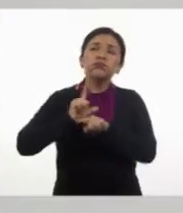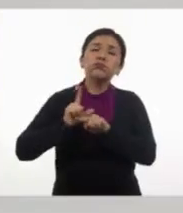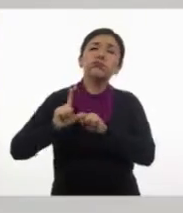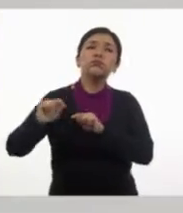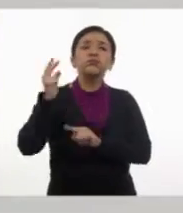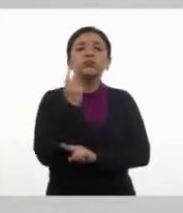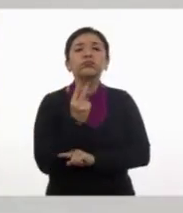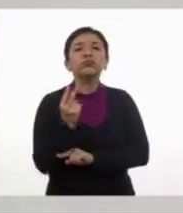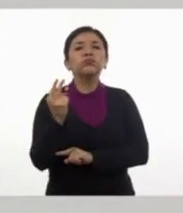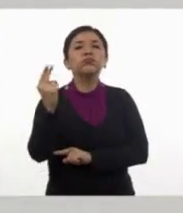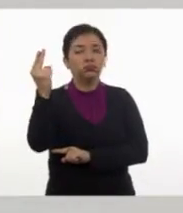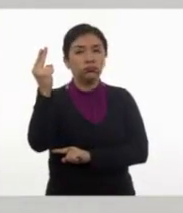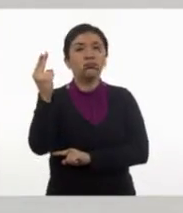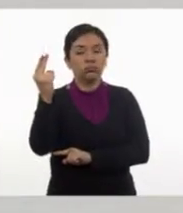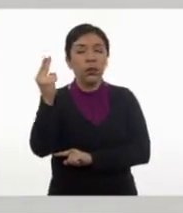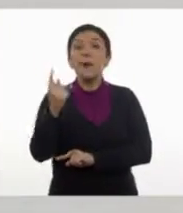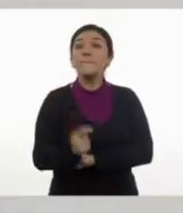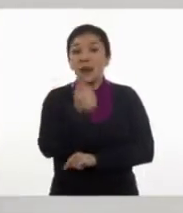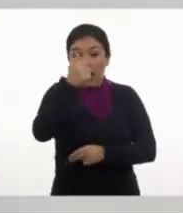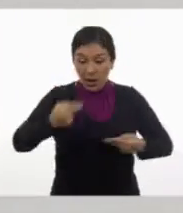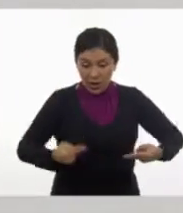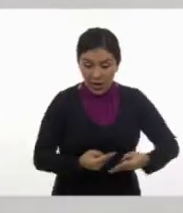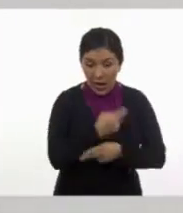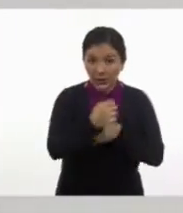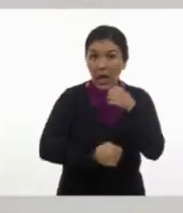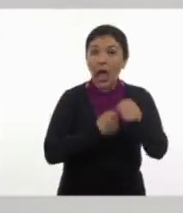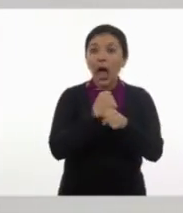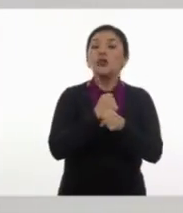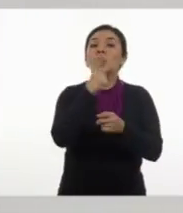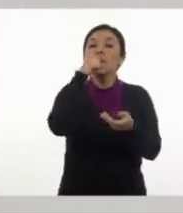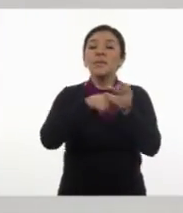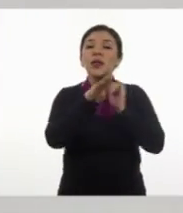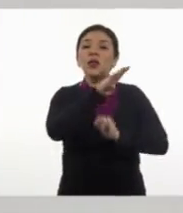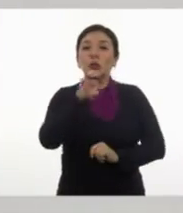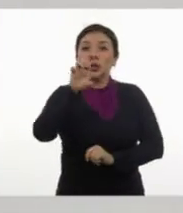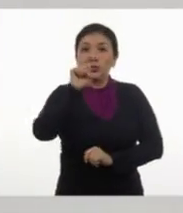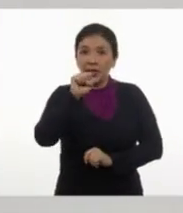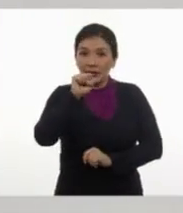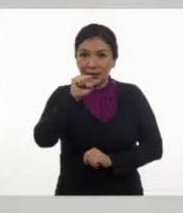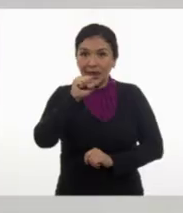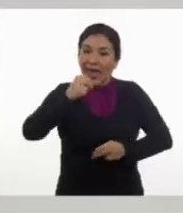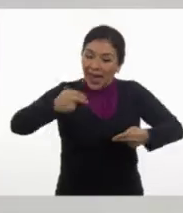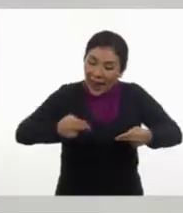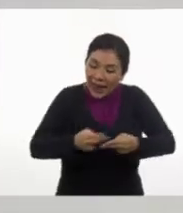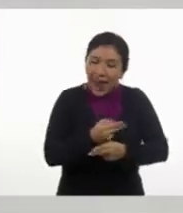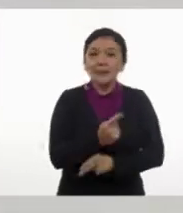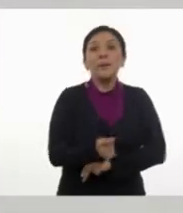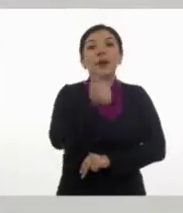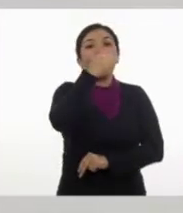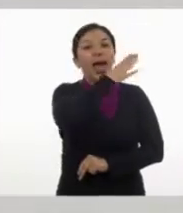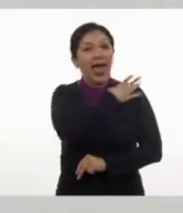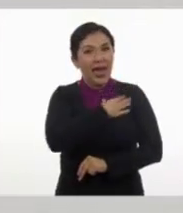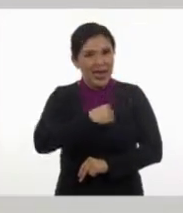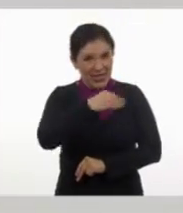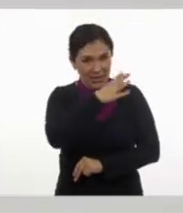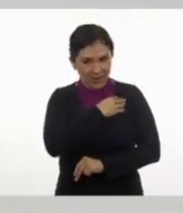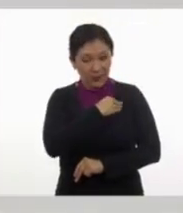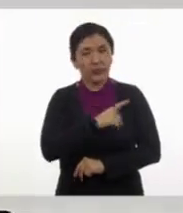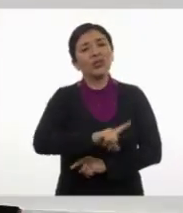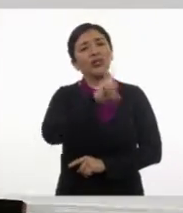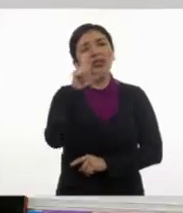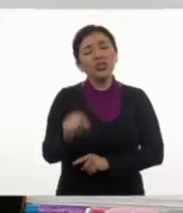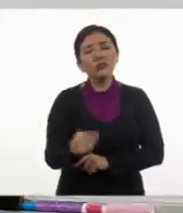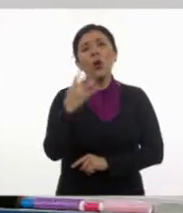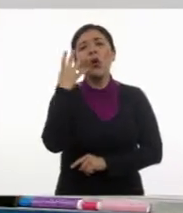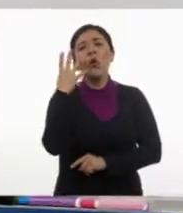tuvieron a su primer hijo en mil novecientos sesenta. Sesenta. Y cuatro